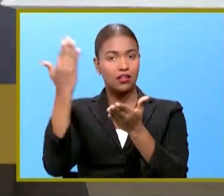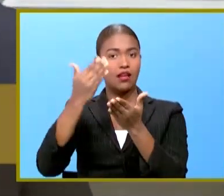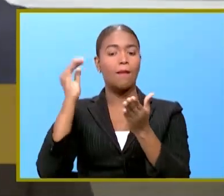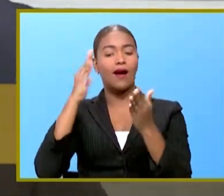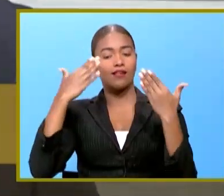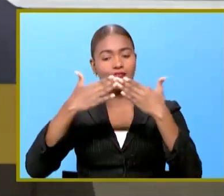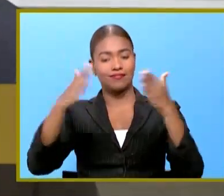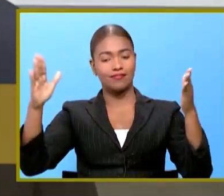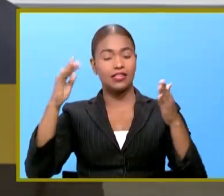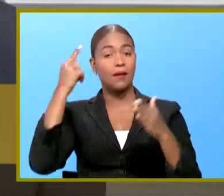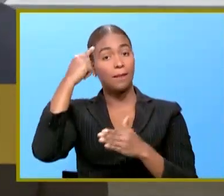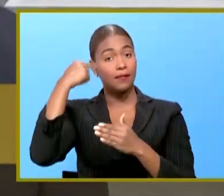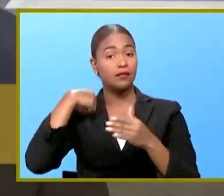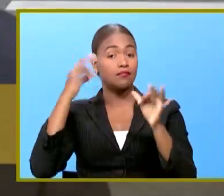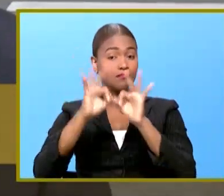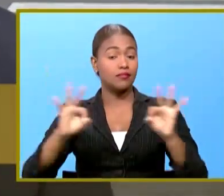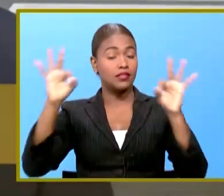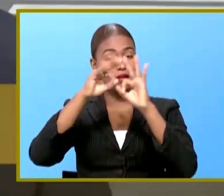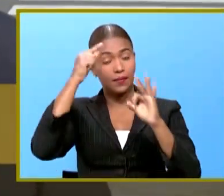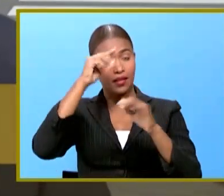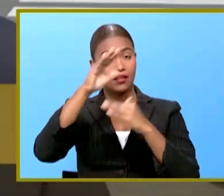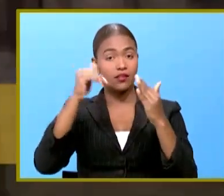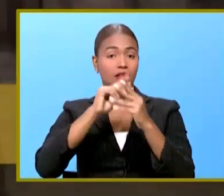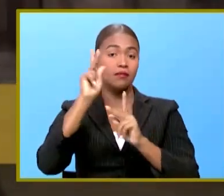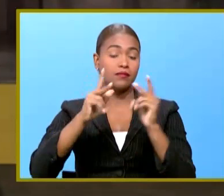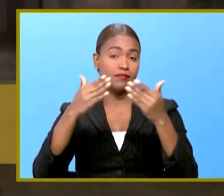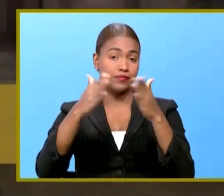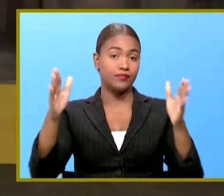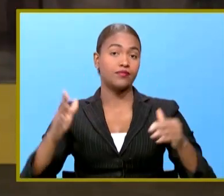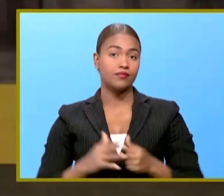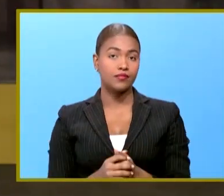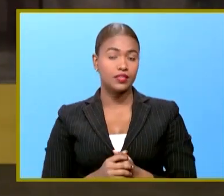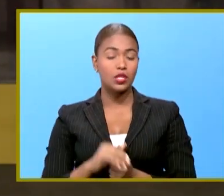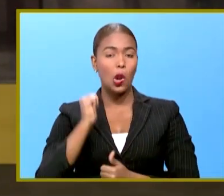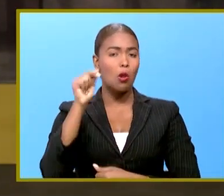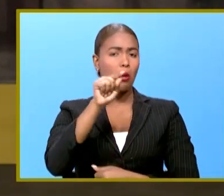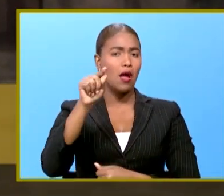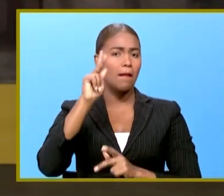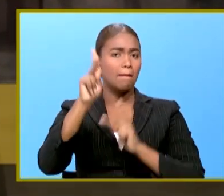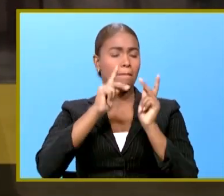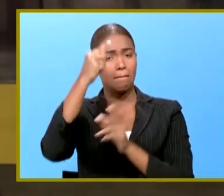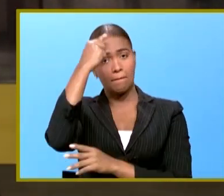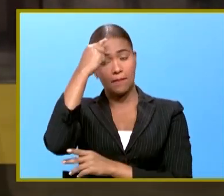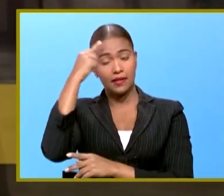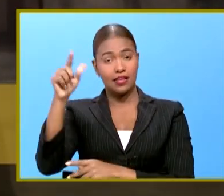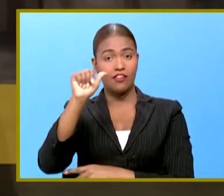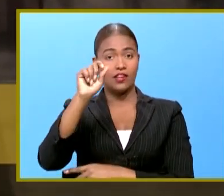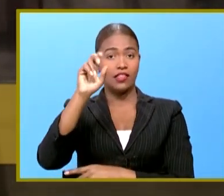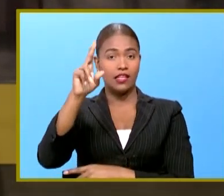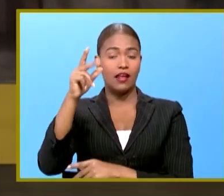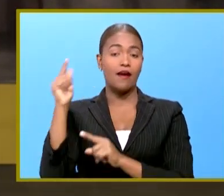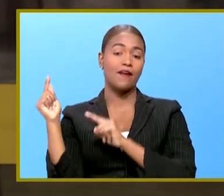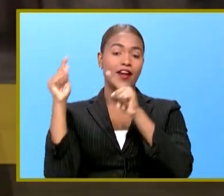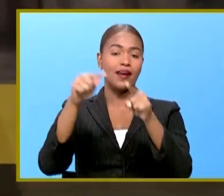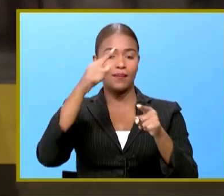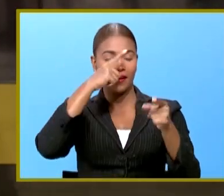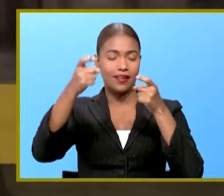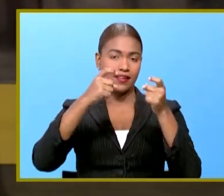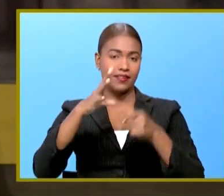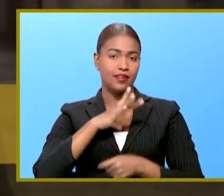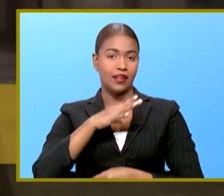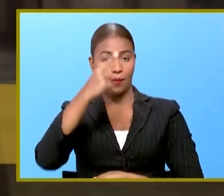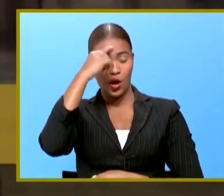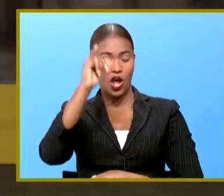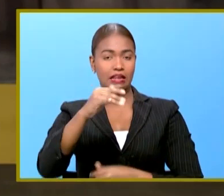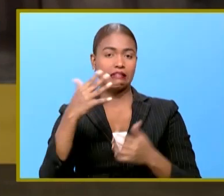esa apertura que creo que es importante para toda la población en general Otros entienden que Abinader llegó para gobernar bien y por eso habla